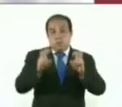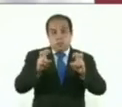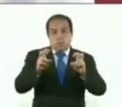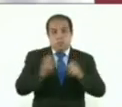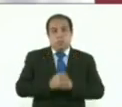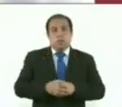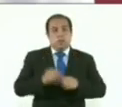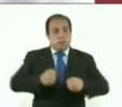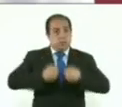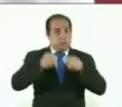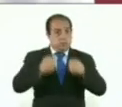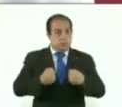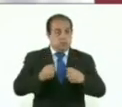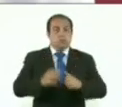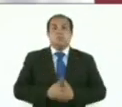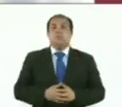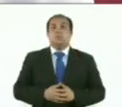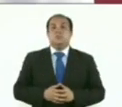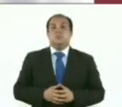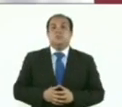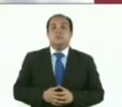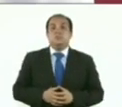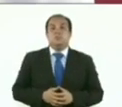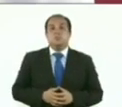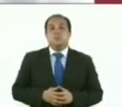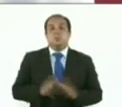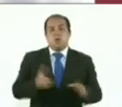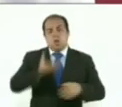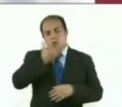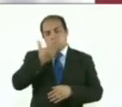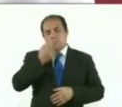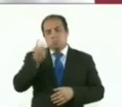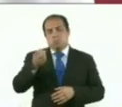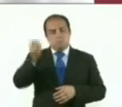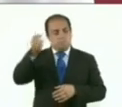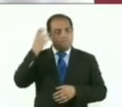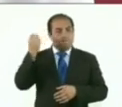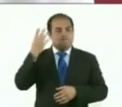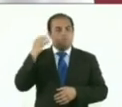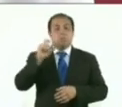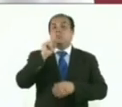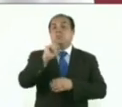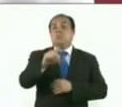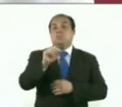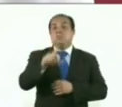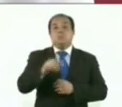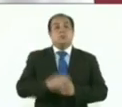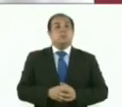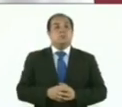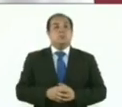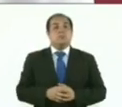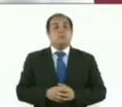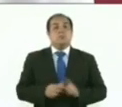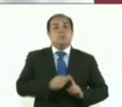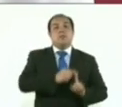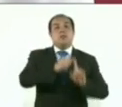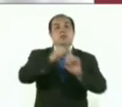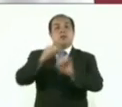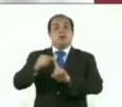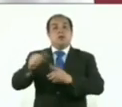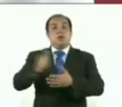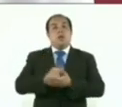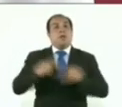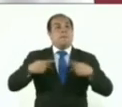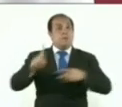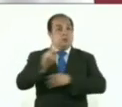seguridad, que es tradicional en estos eventos, sino también pues de orientación a la